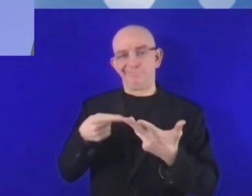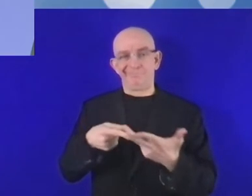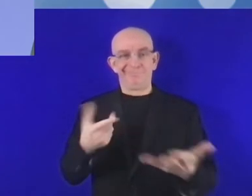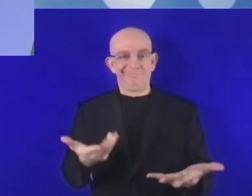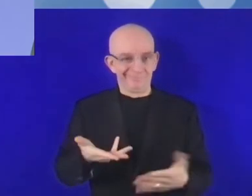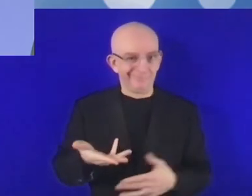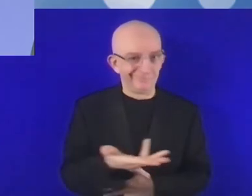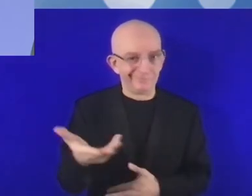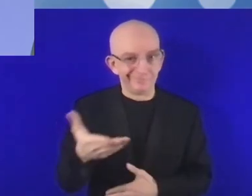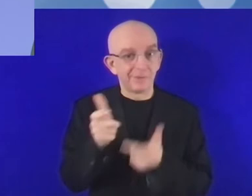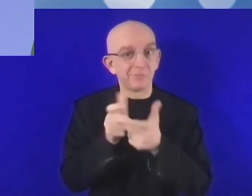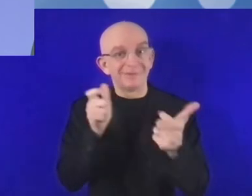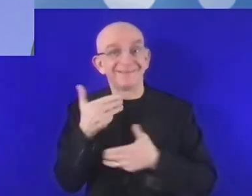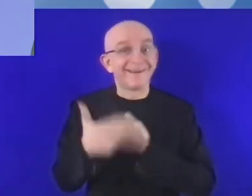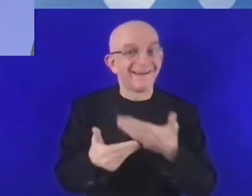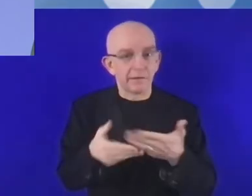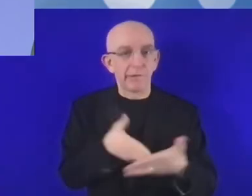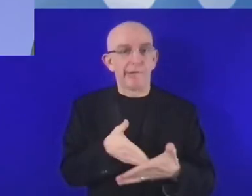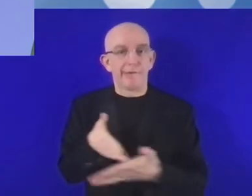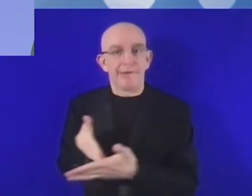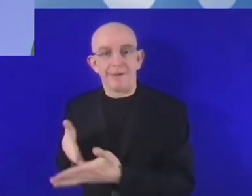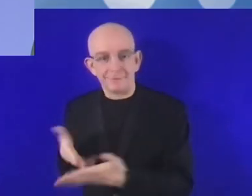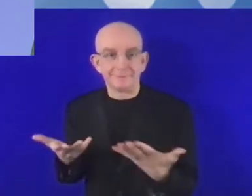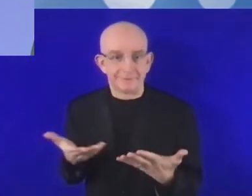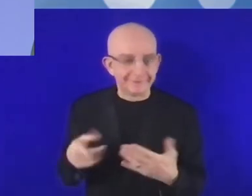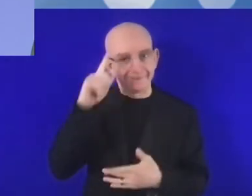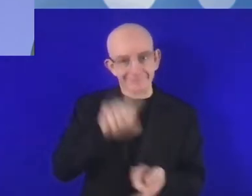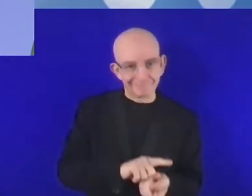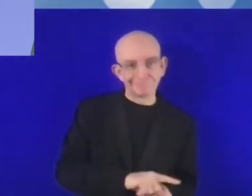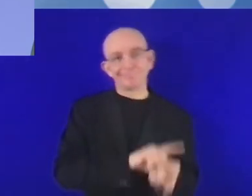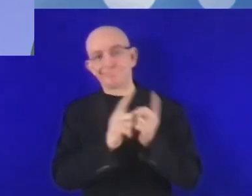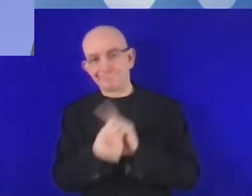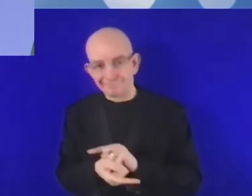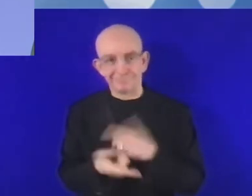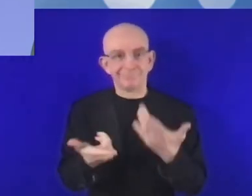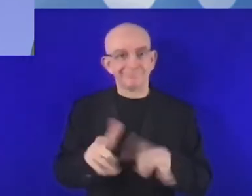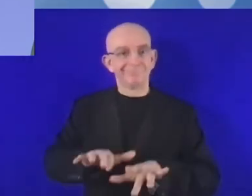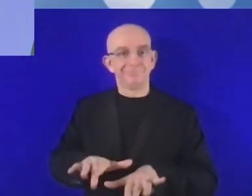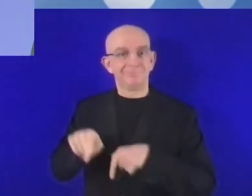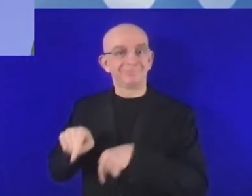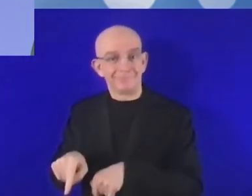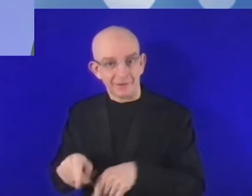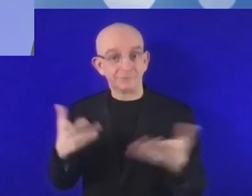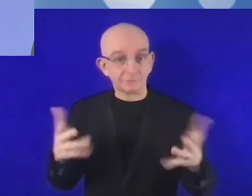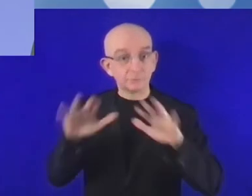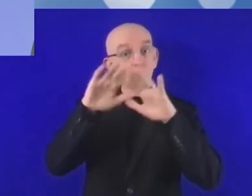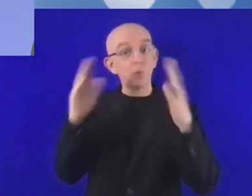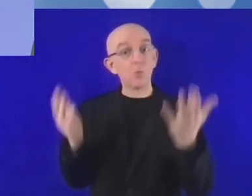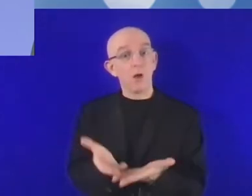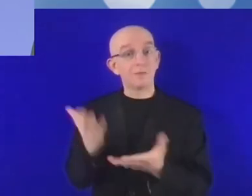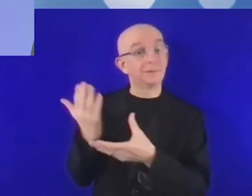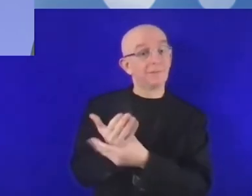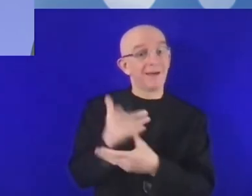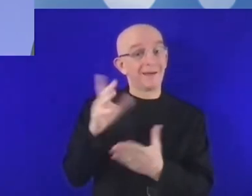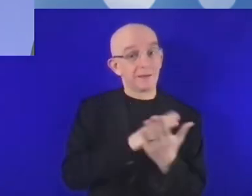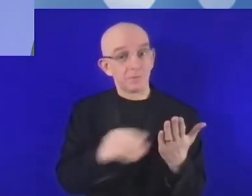manifiesto, manifiesto grandes desafíos a los que tenían que hacer frente los empresarios. De acuerdo